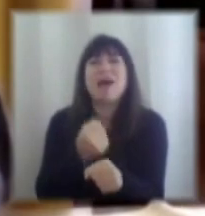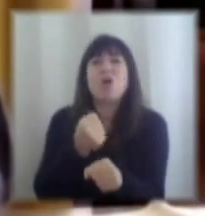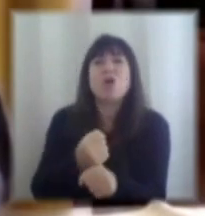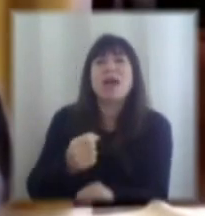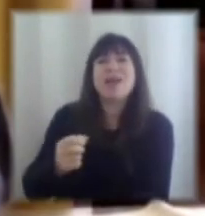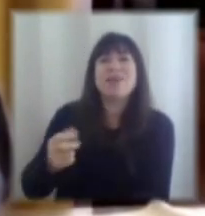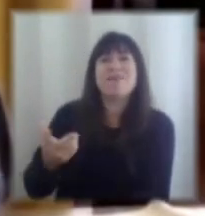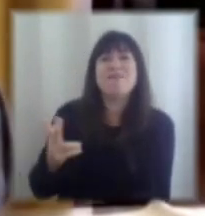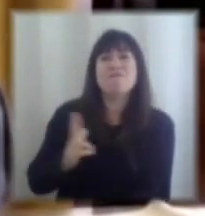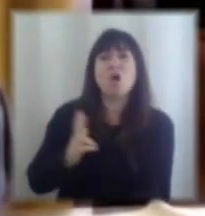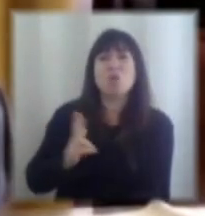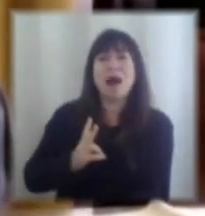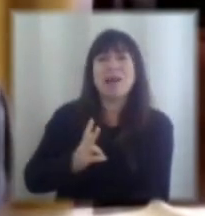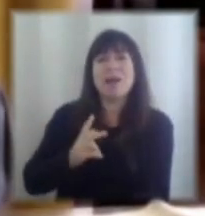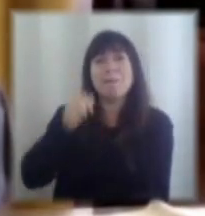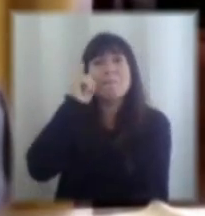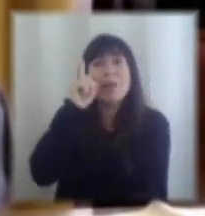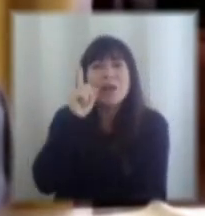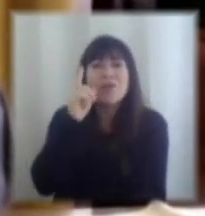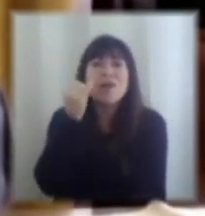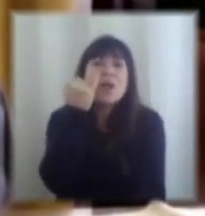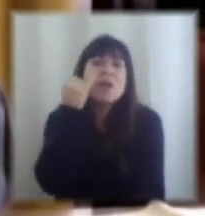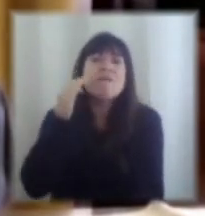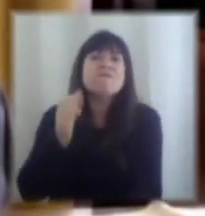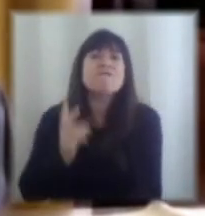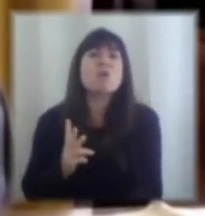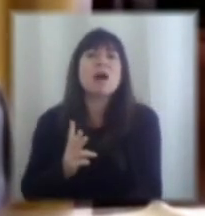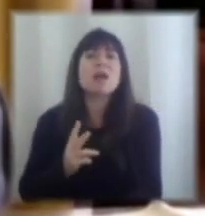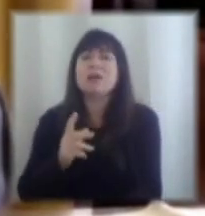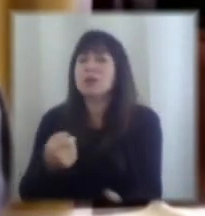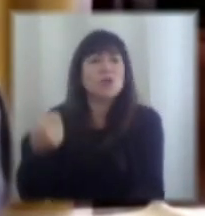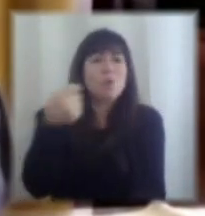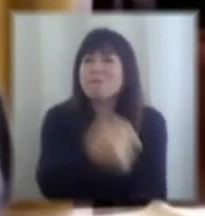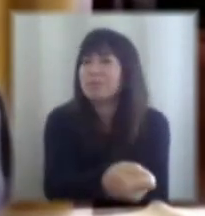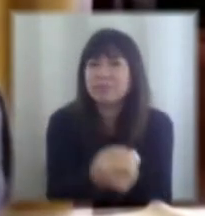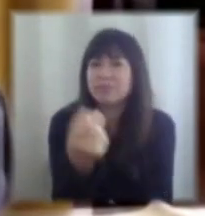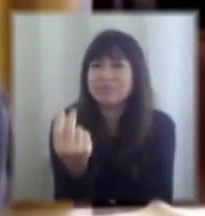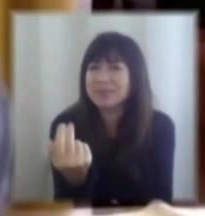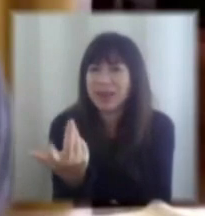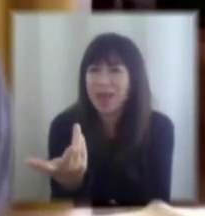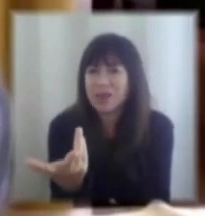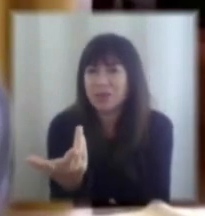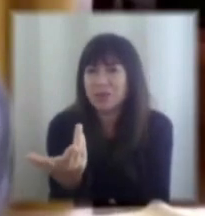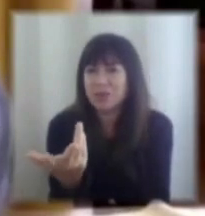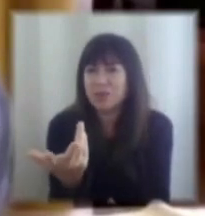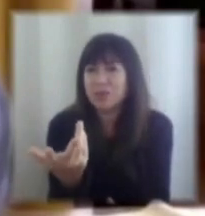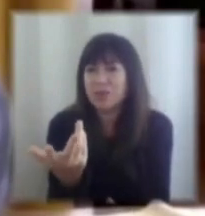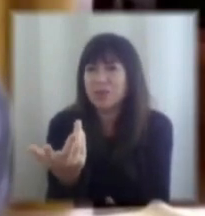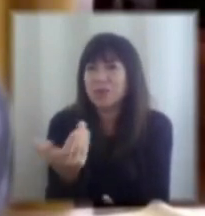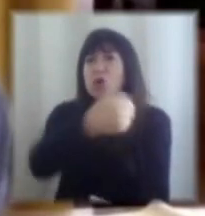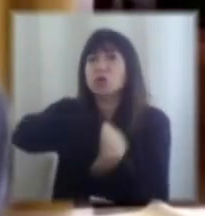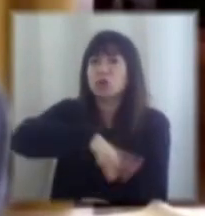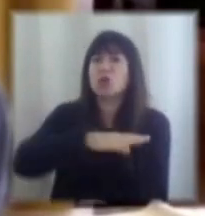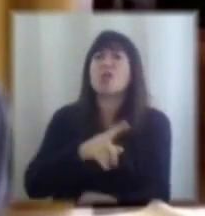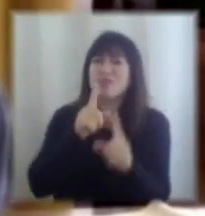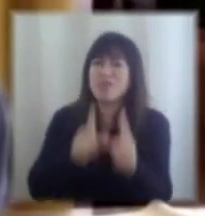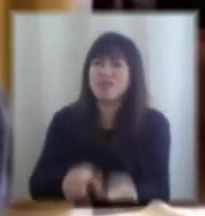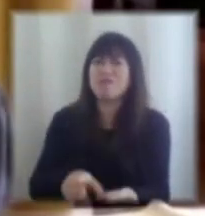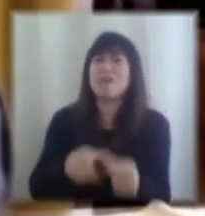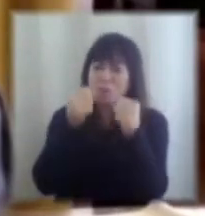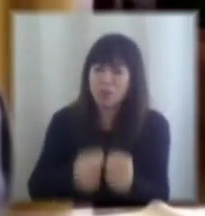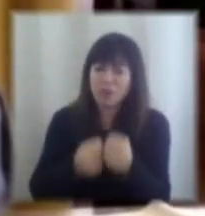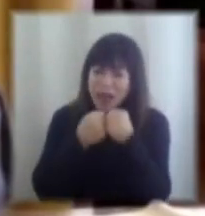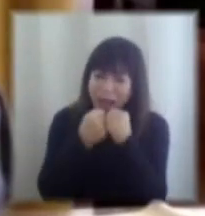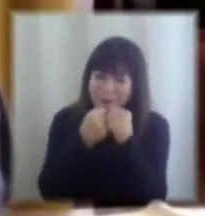mundo informal casi por definición no contribuye entonces mientras nosotros no seamos capaces de ampliar la base de cotizantes podemos